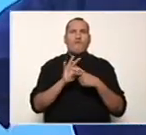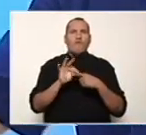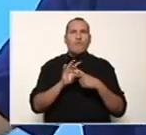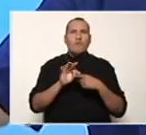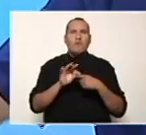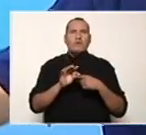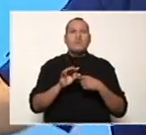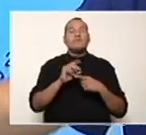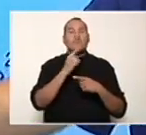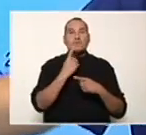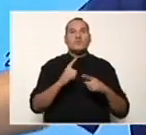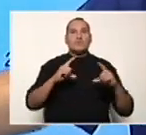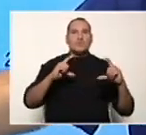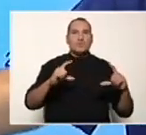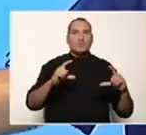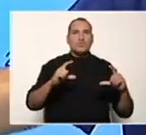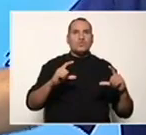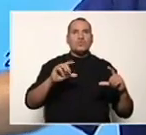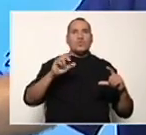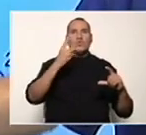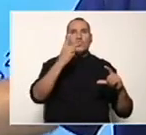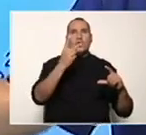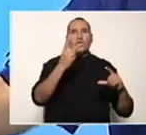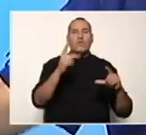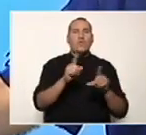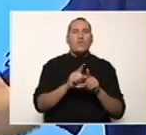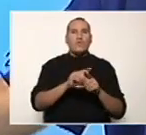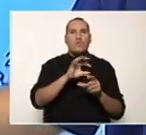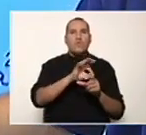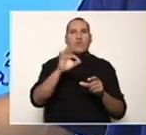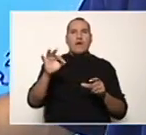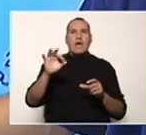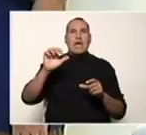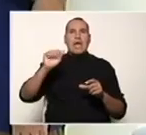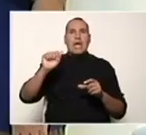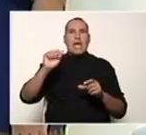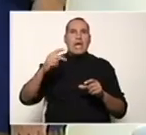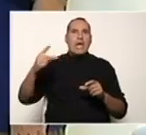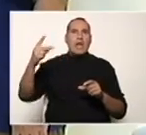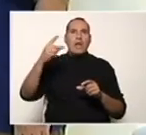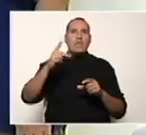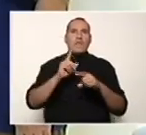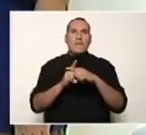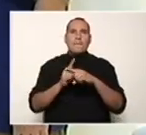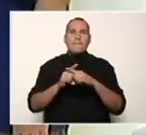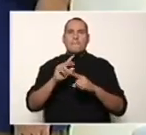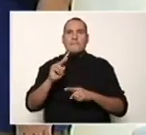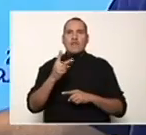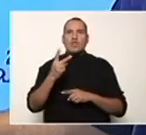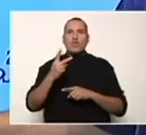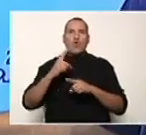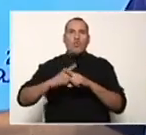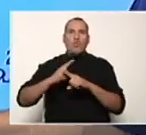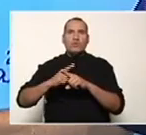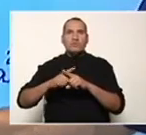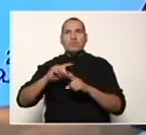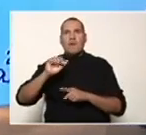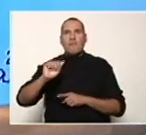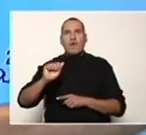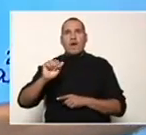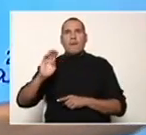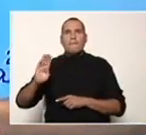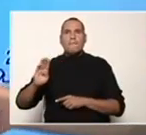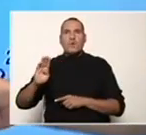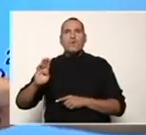El cuadrado de una suma va a ser igual a elevar al cuadrado el primer término más el doble producto del primer término por el